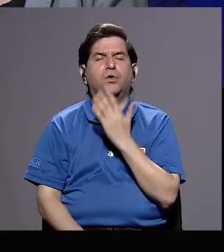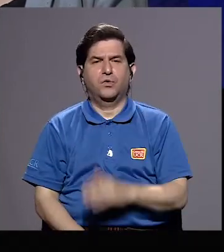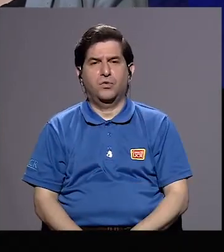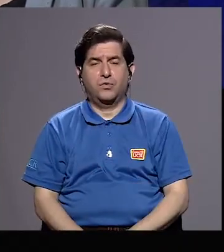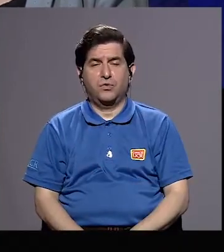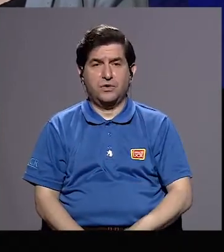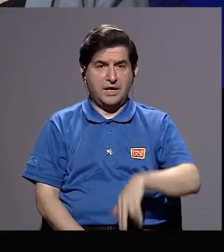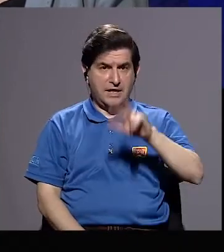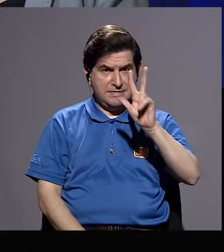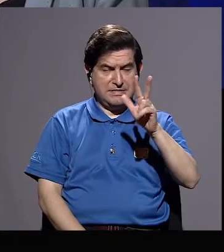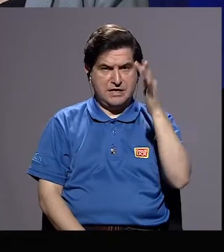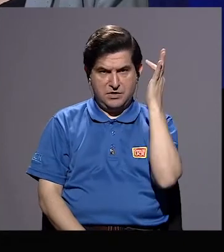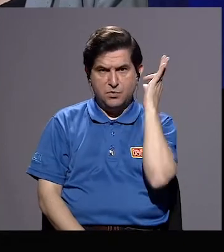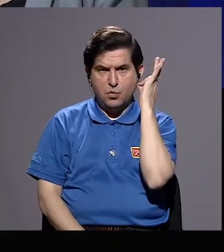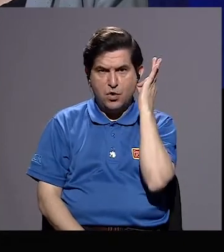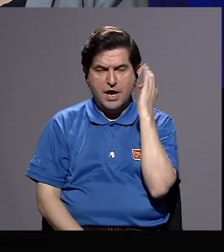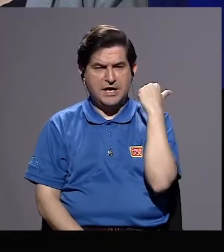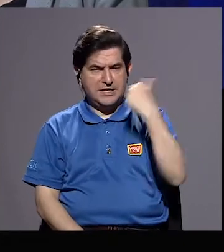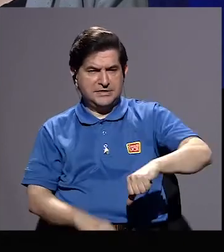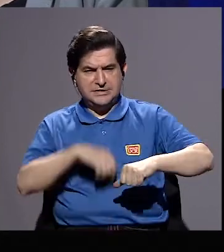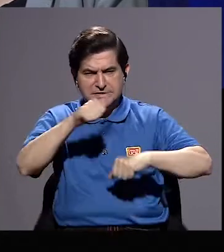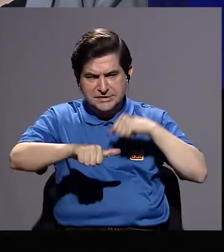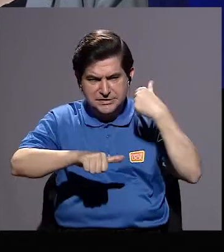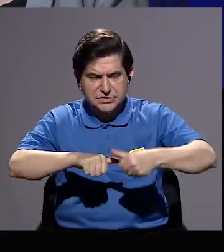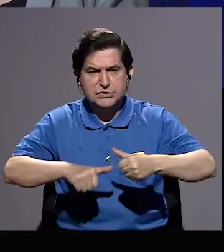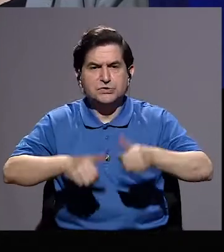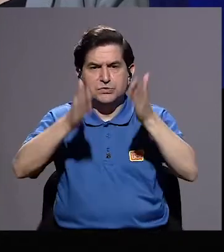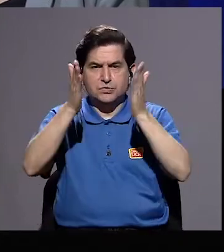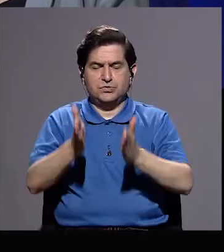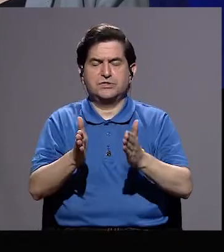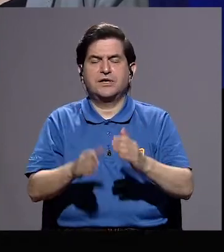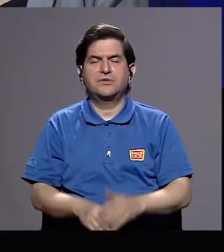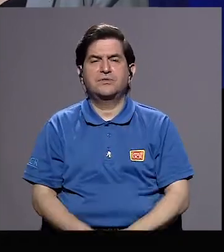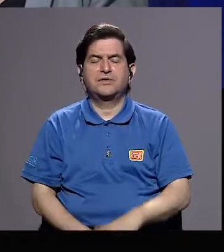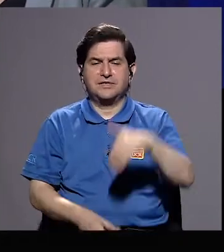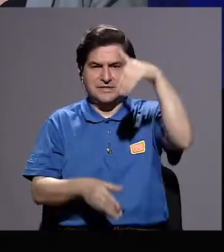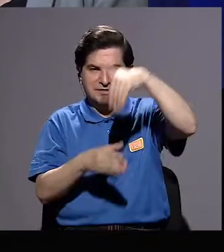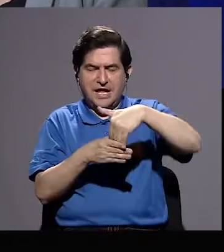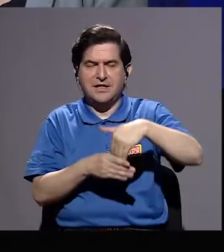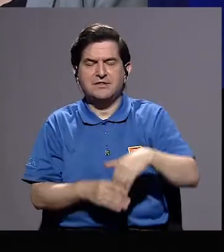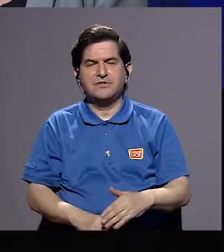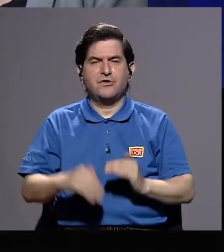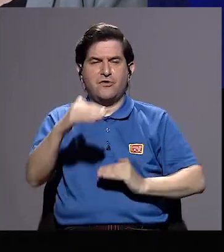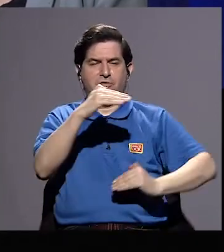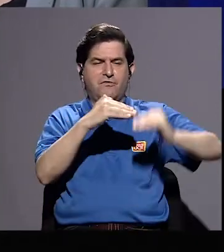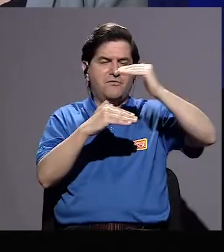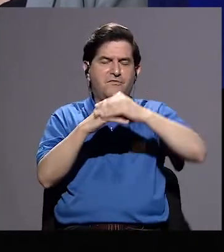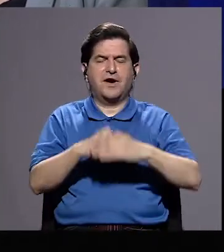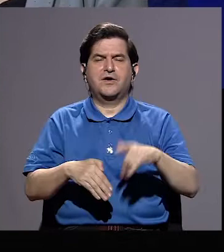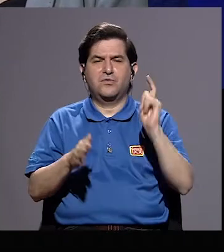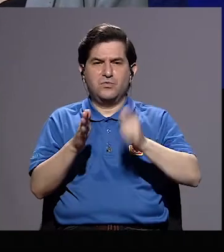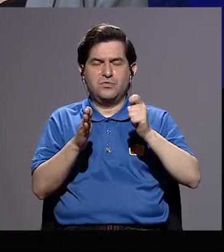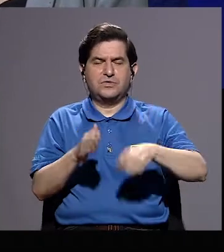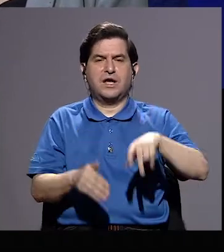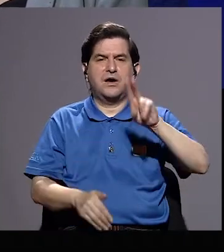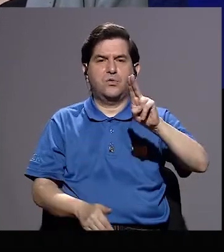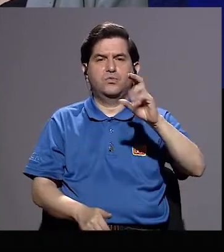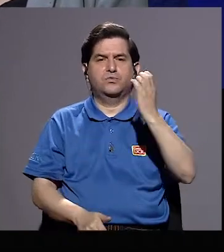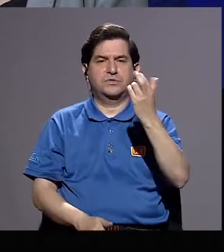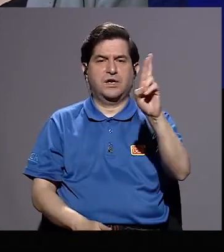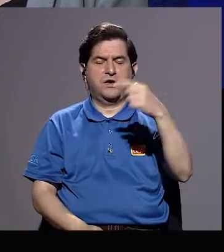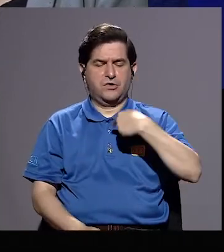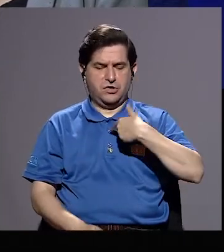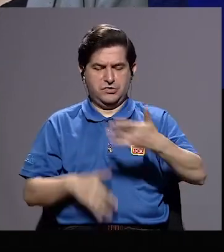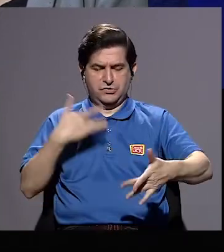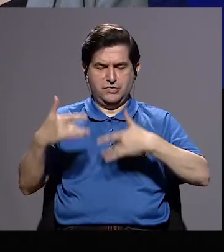de la piel. Éramos tres mujeres luchadoras en la Facultad de Derecho de la Universidad de Costa Rica, de la cual